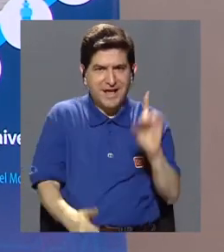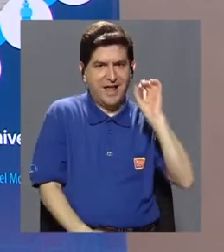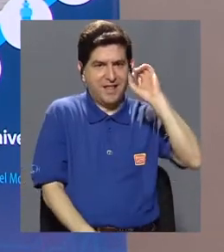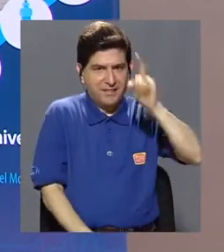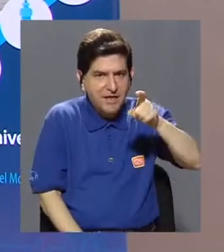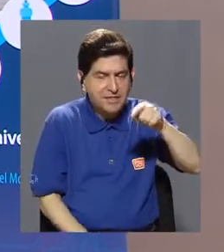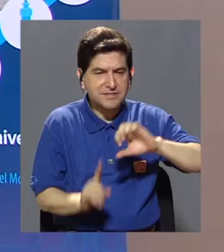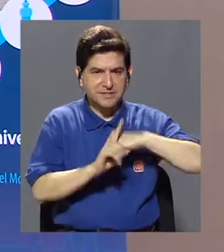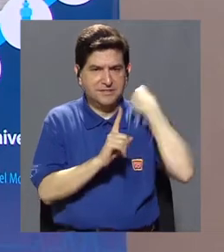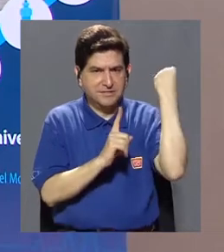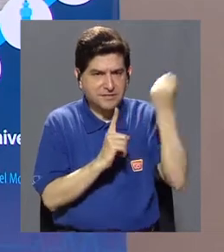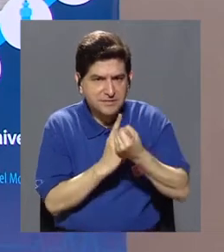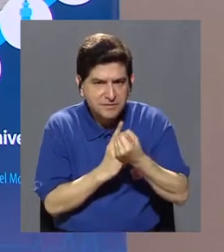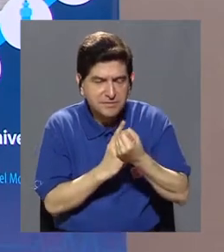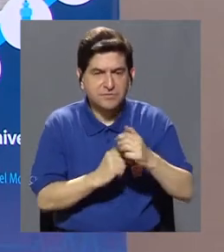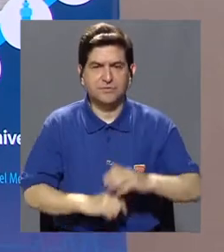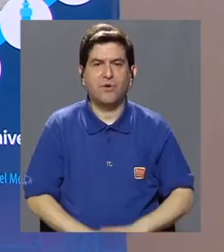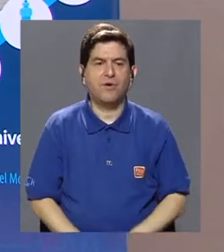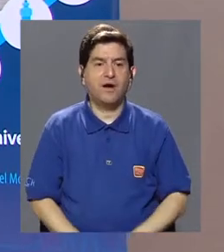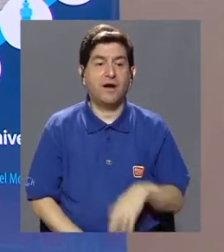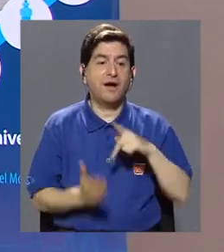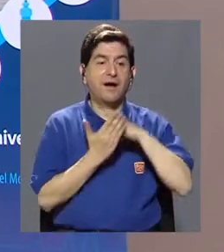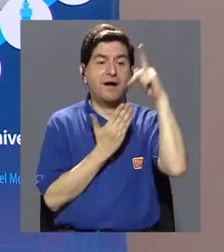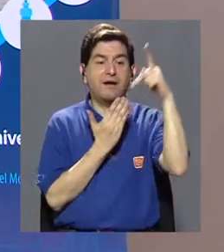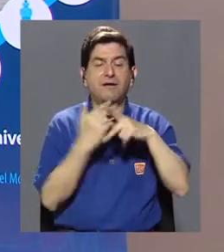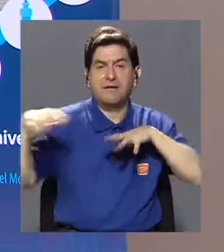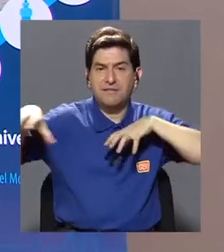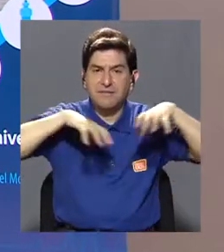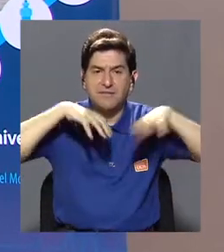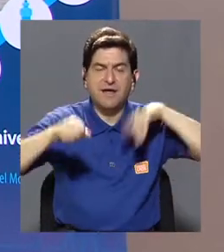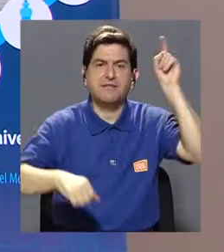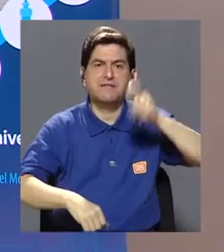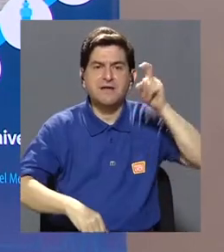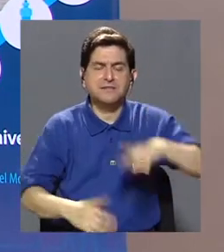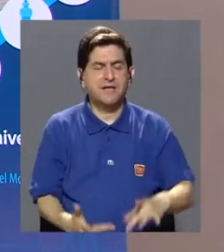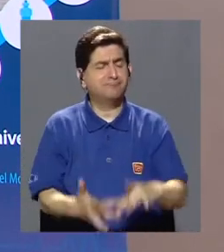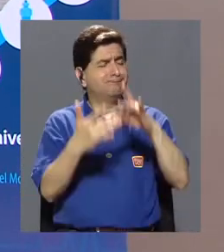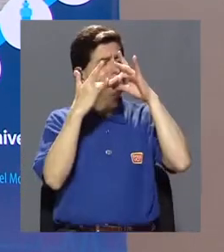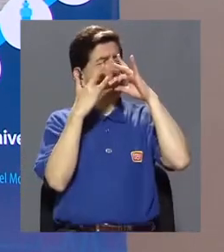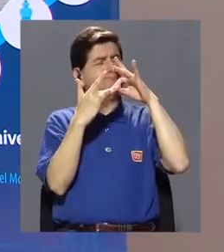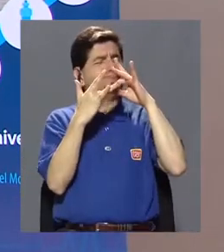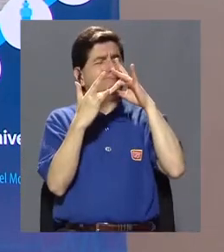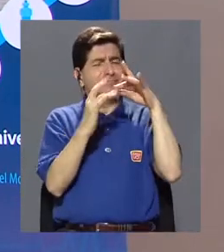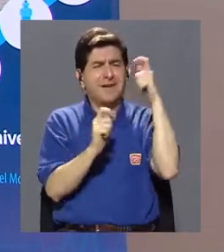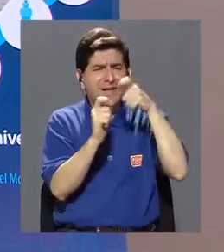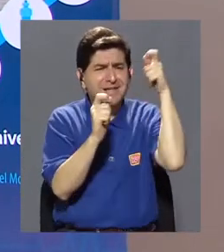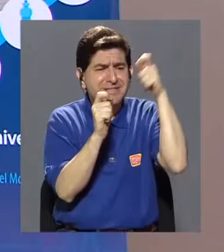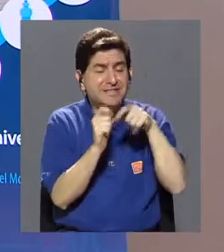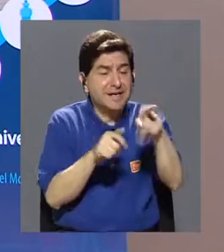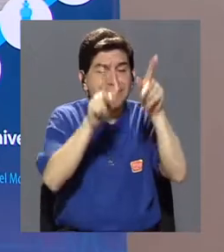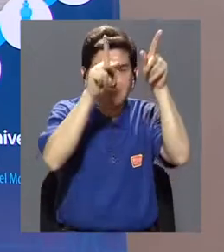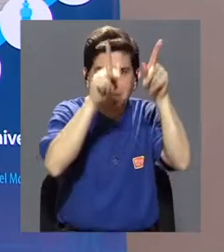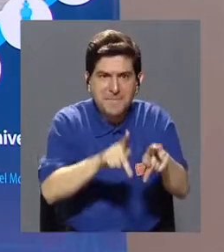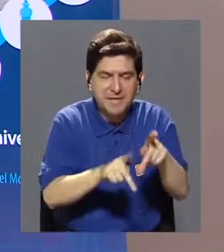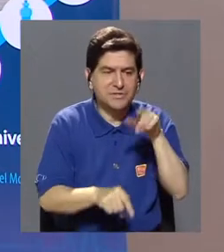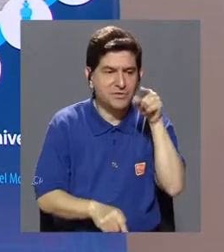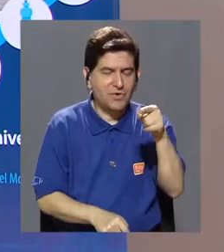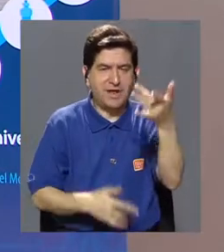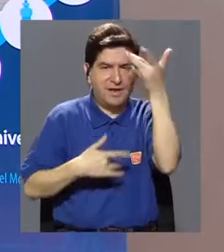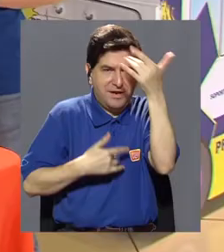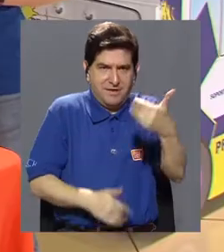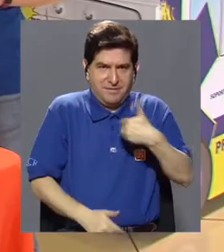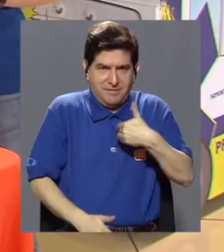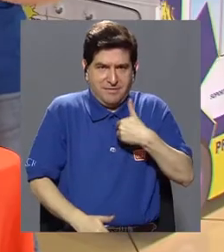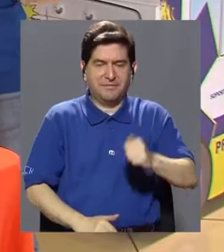diagnosticada, realmente los programas de ejercicio tienen que ser especializados, específicos para esa persona y para esa